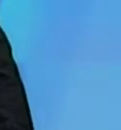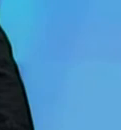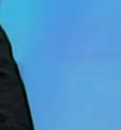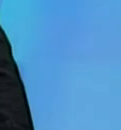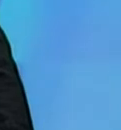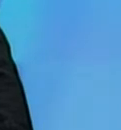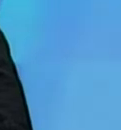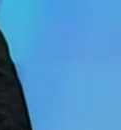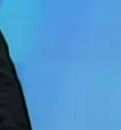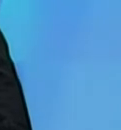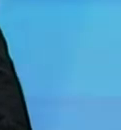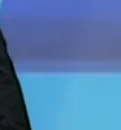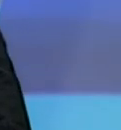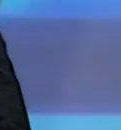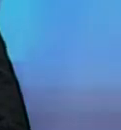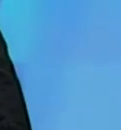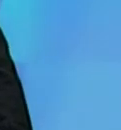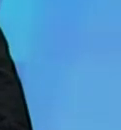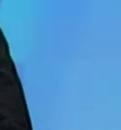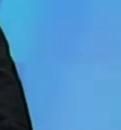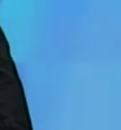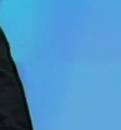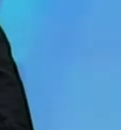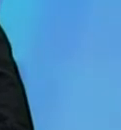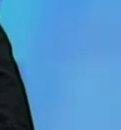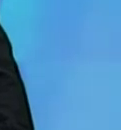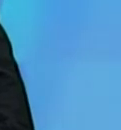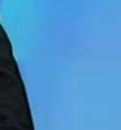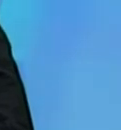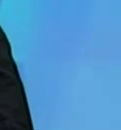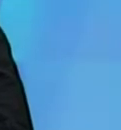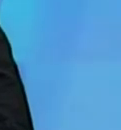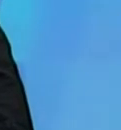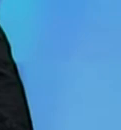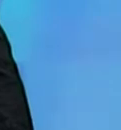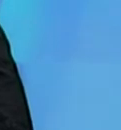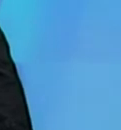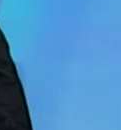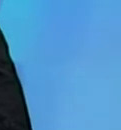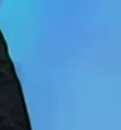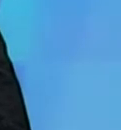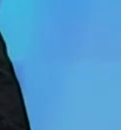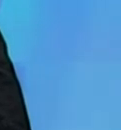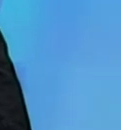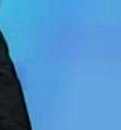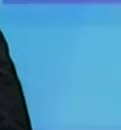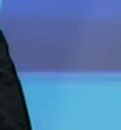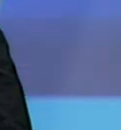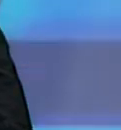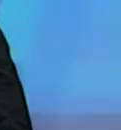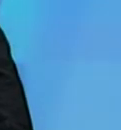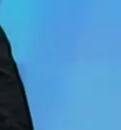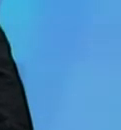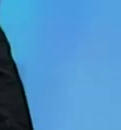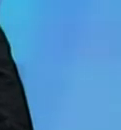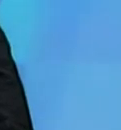premio y que aceleró el proceso de paz para conseguirlo. En fin, todos elementos muy difíciles de probar, pero lo cierto